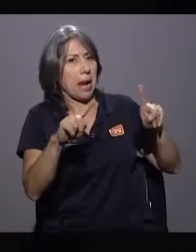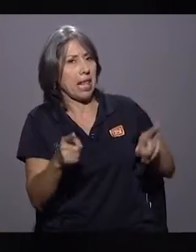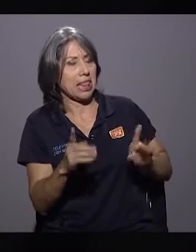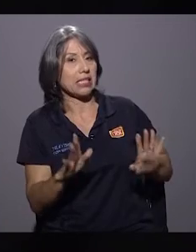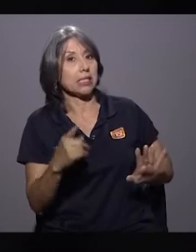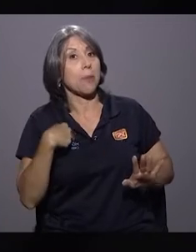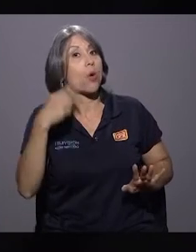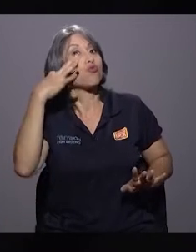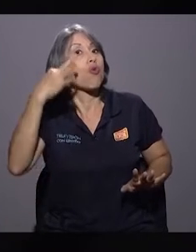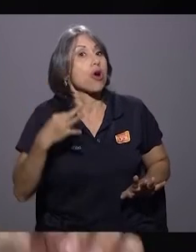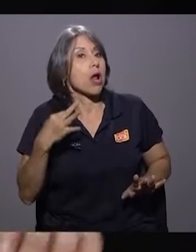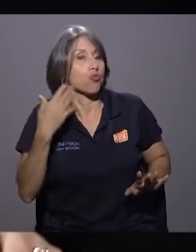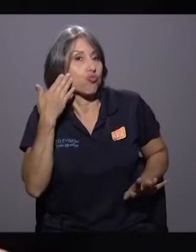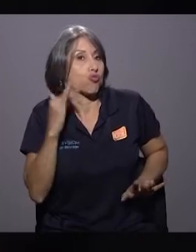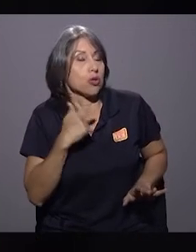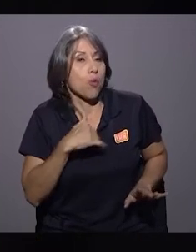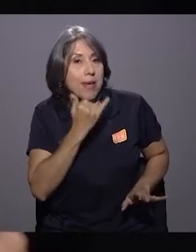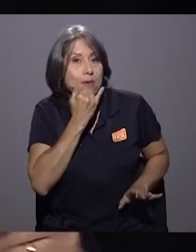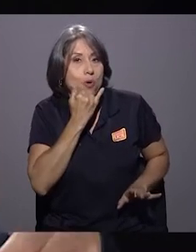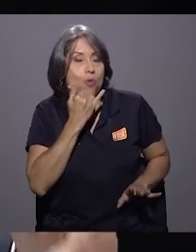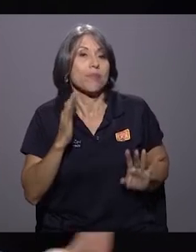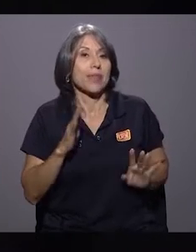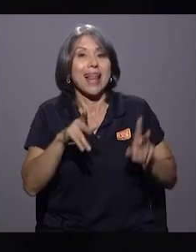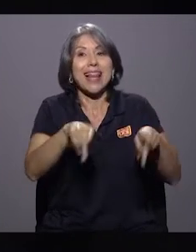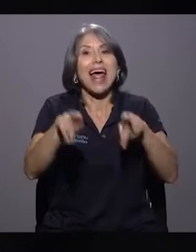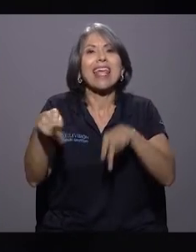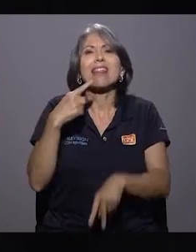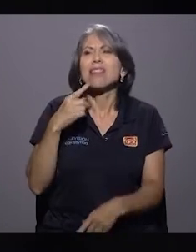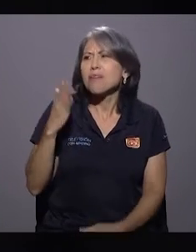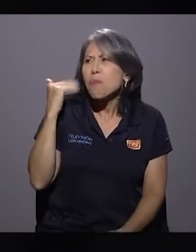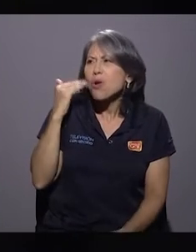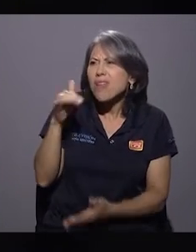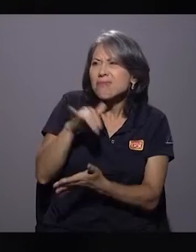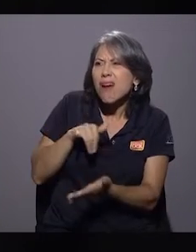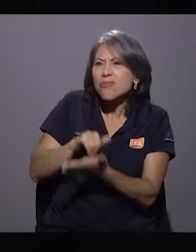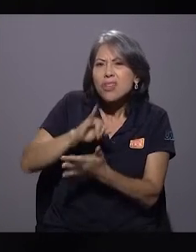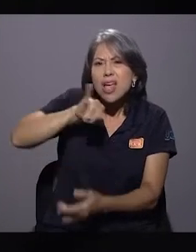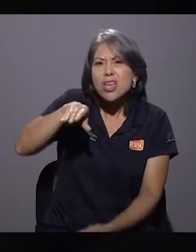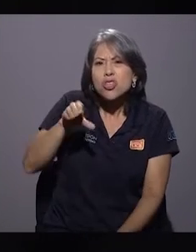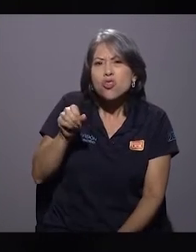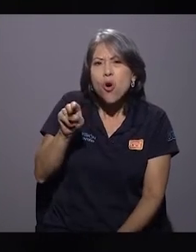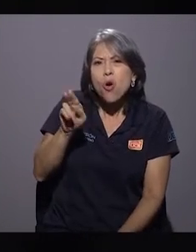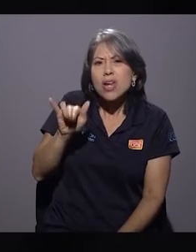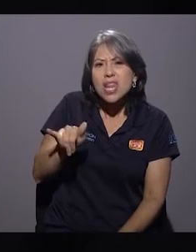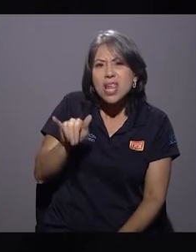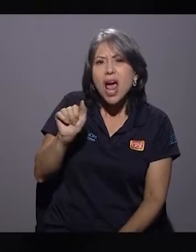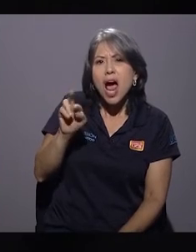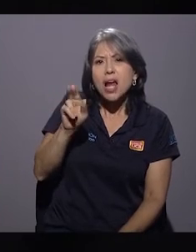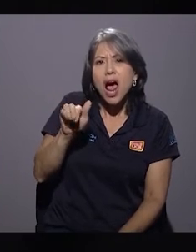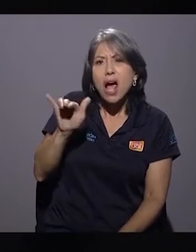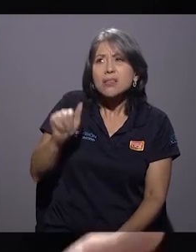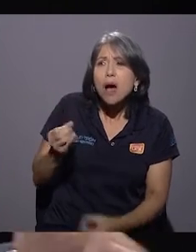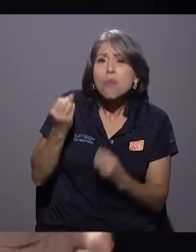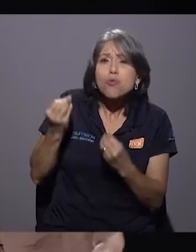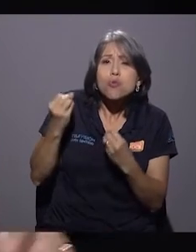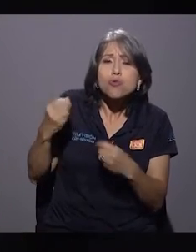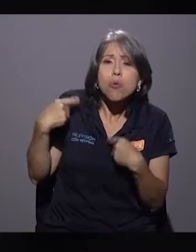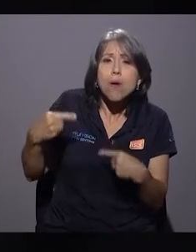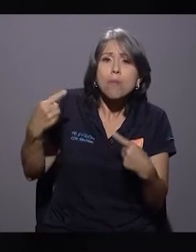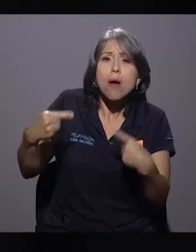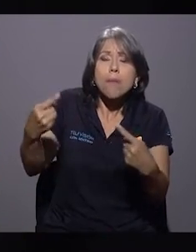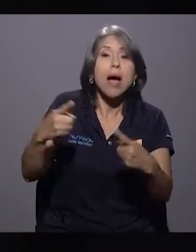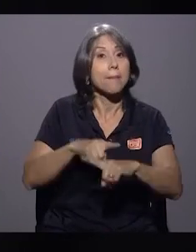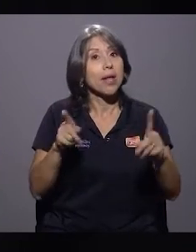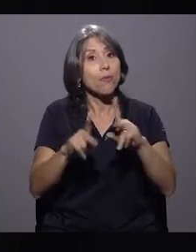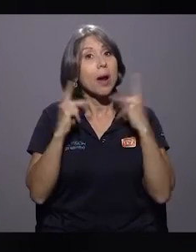esto, tal vez me equivoco. La gente dice, ¿por qué Johnny Araya tantas veces en la alcaldía? Pero es que también los partidos políticos se lo han facilitado. ¿Por qué no le han